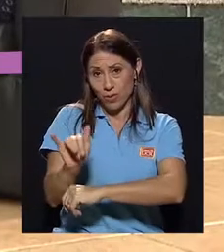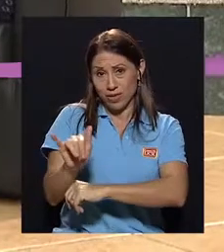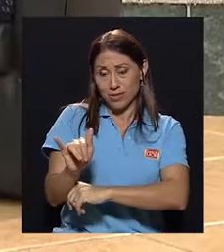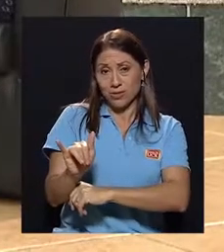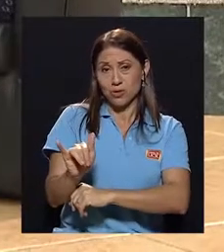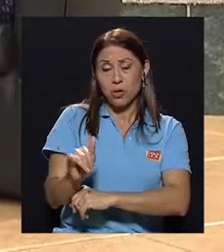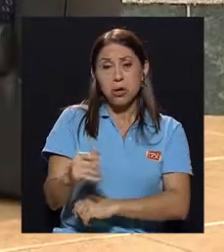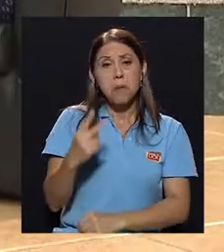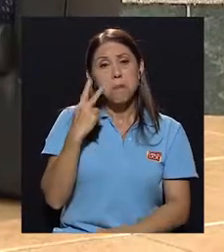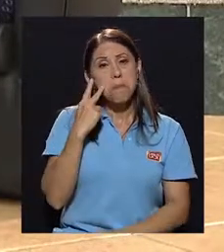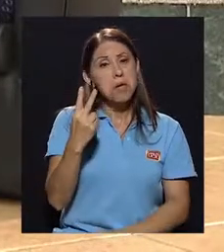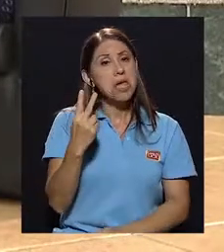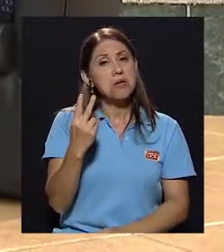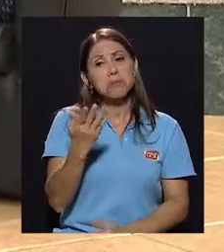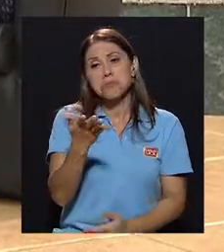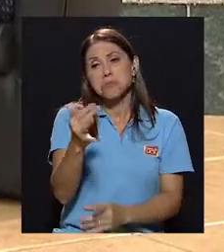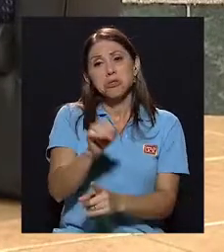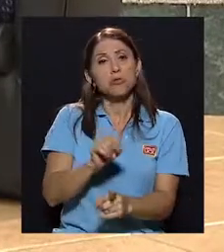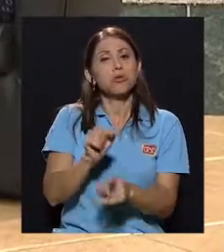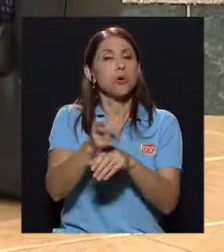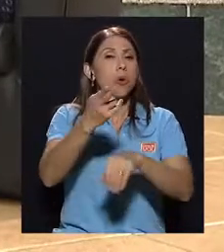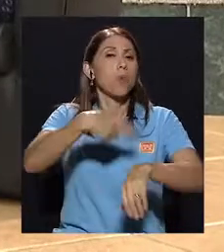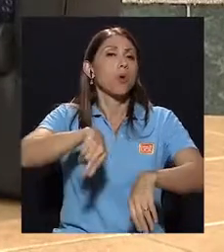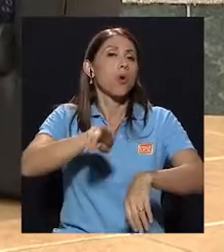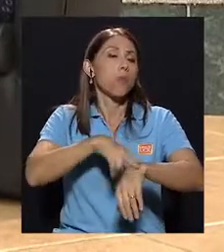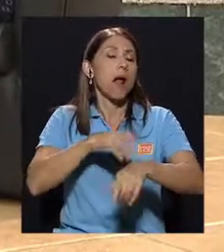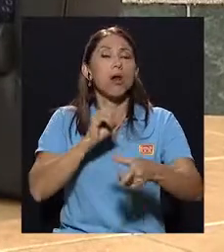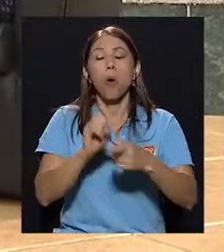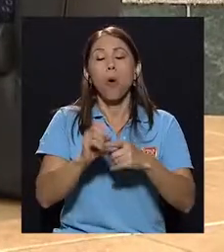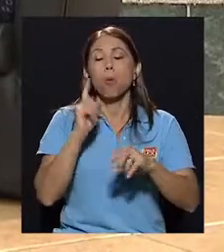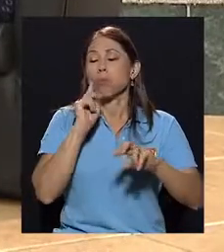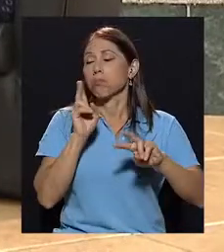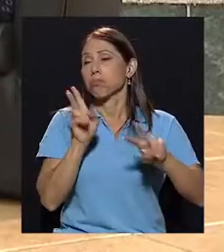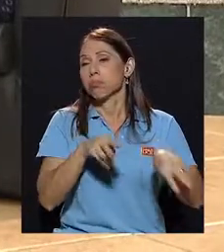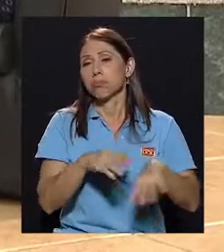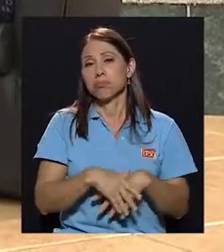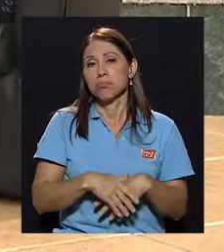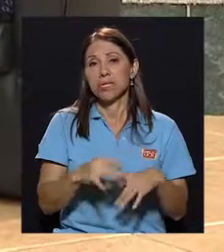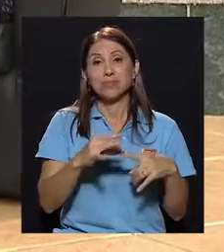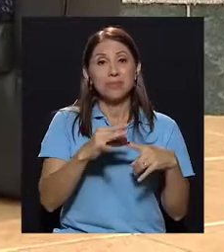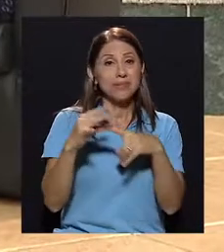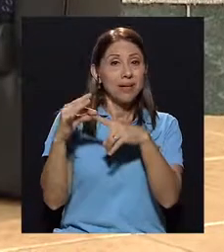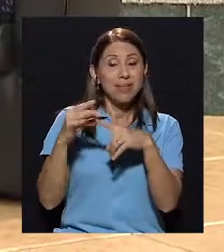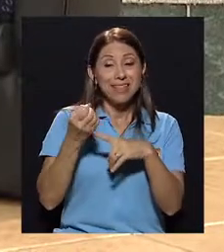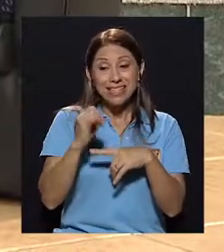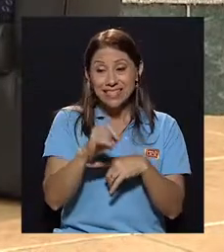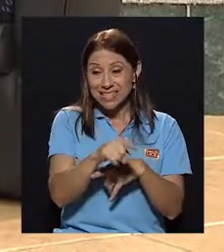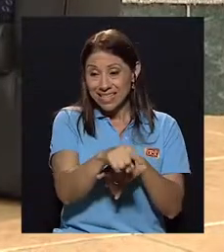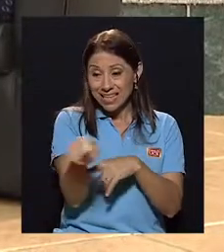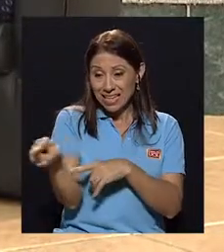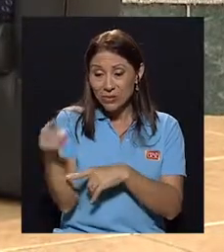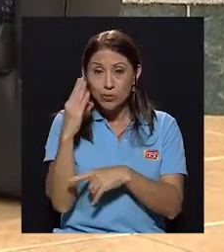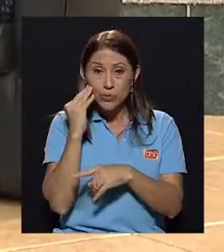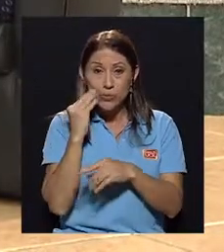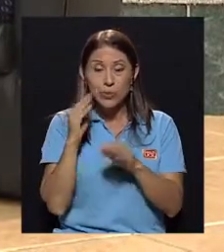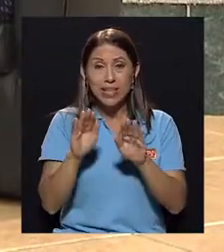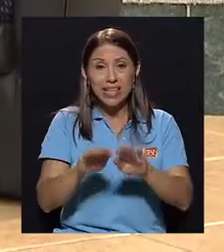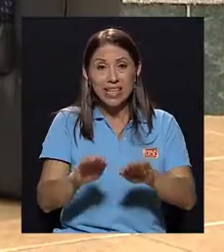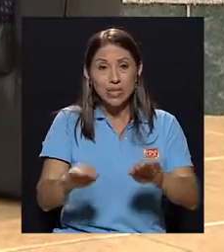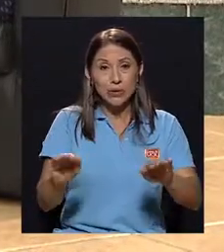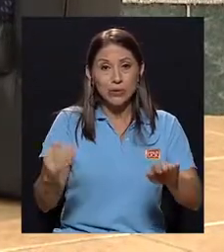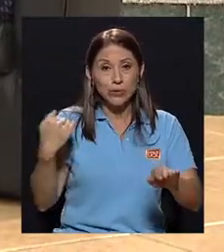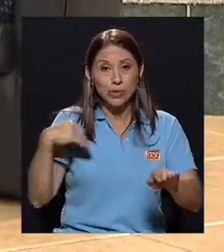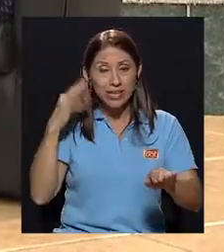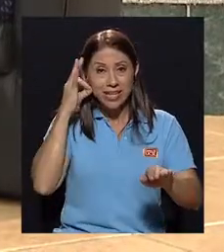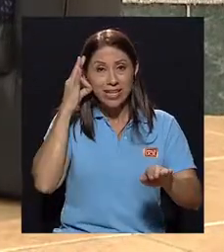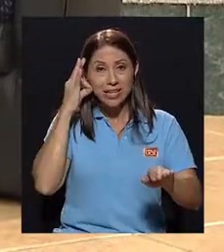ven esto como normal o no le dan lugar, sobre todo cuando se trata de niños y niñas, con adolescentes,